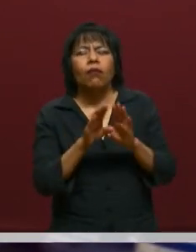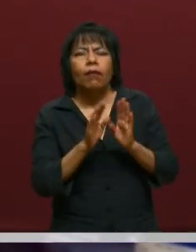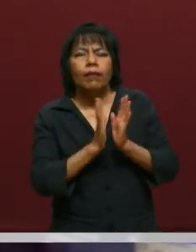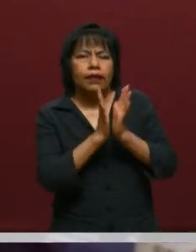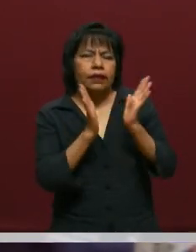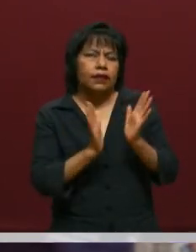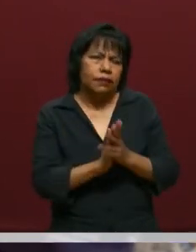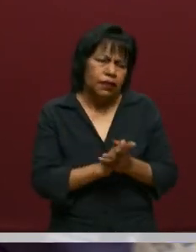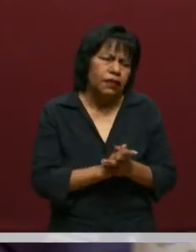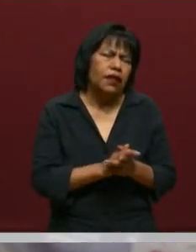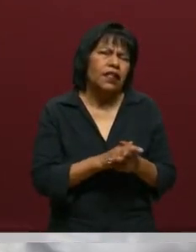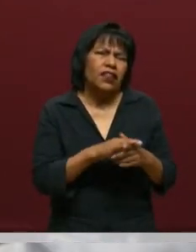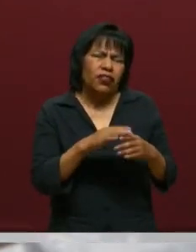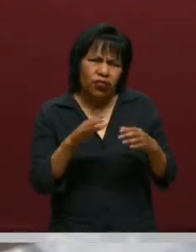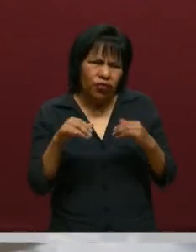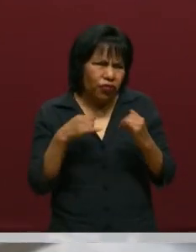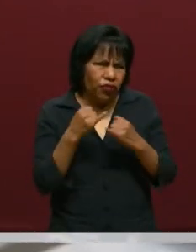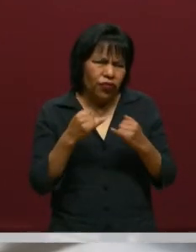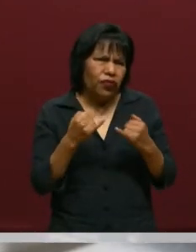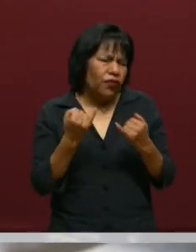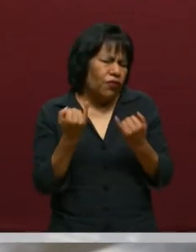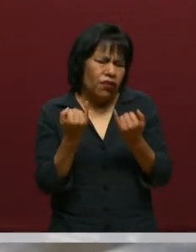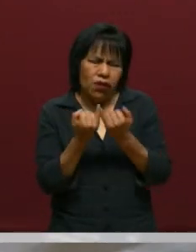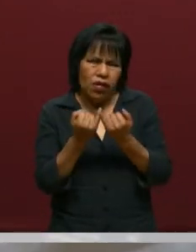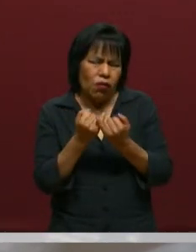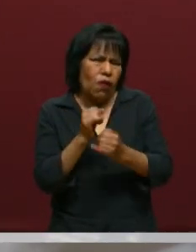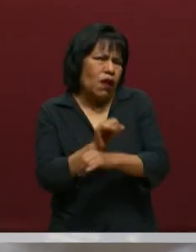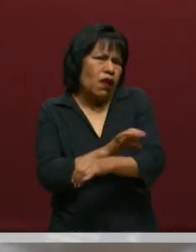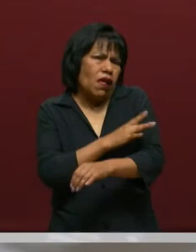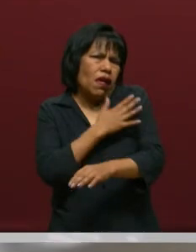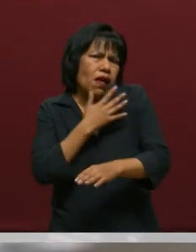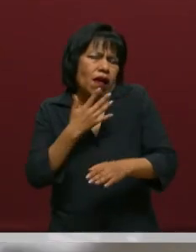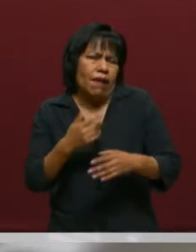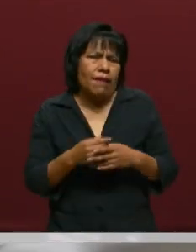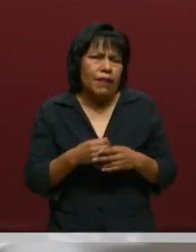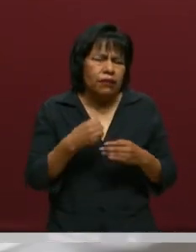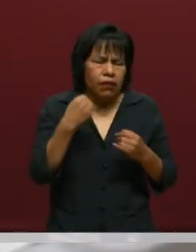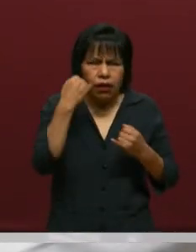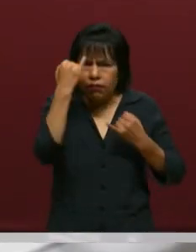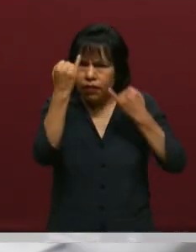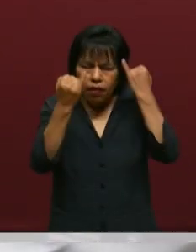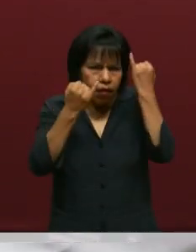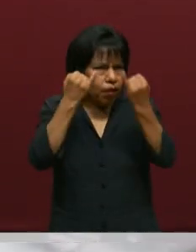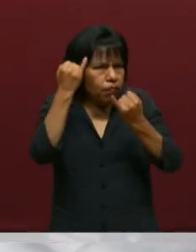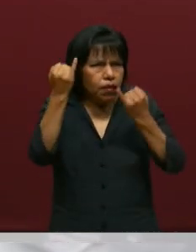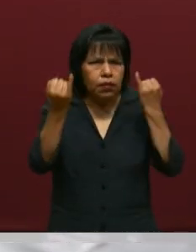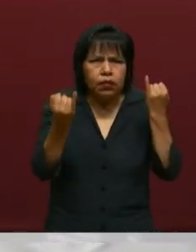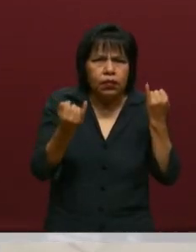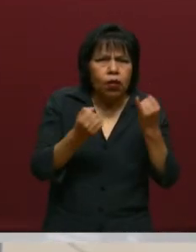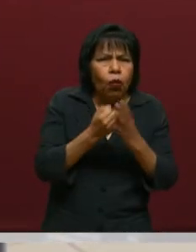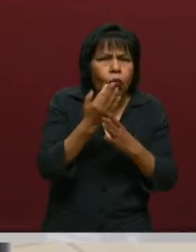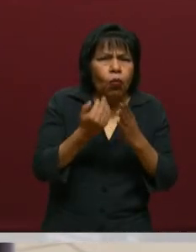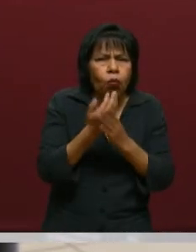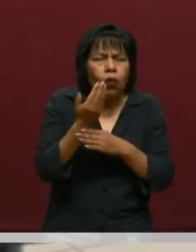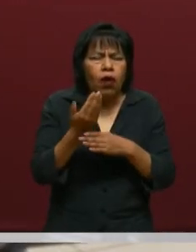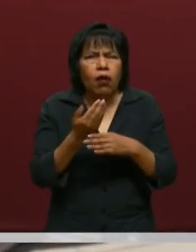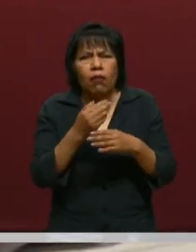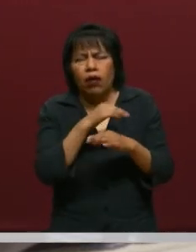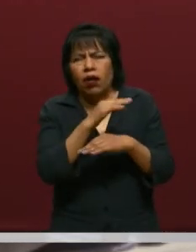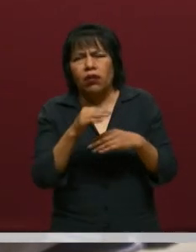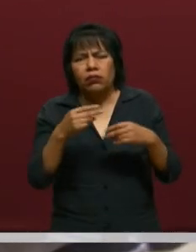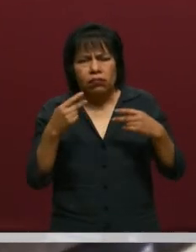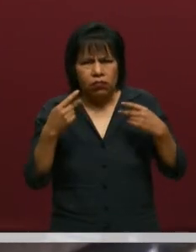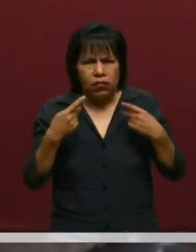la academia, pero también esta emoción, impregnar la creatividad, la innovación, la calidad humana